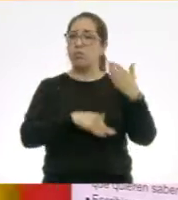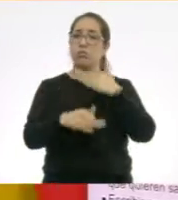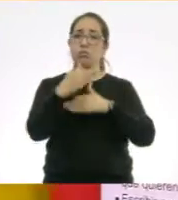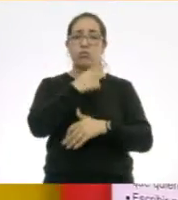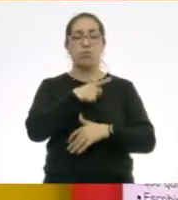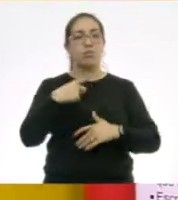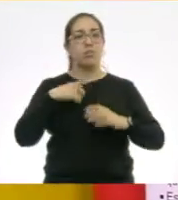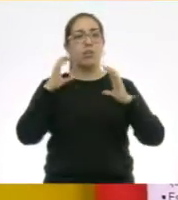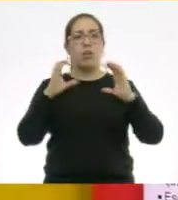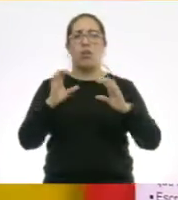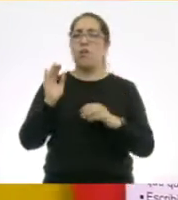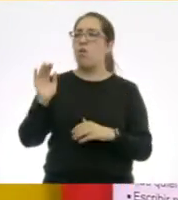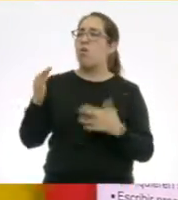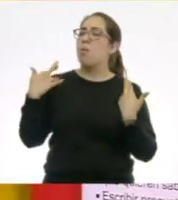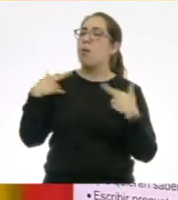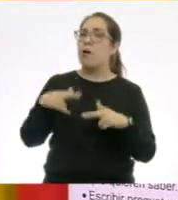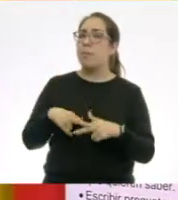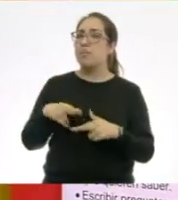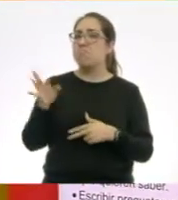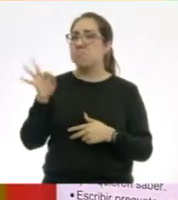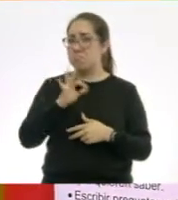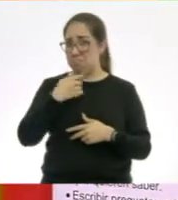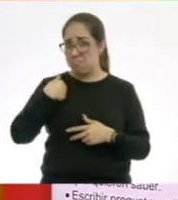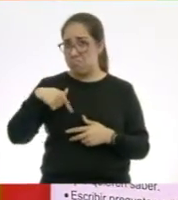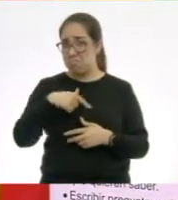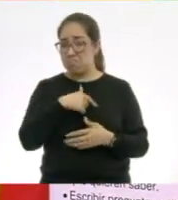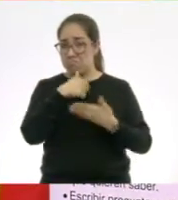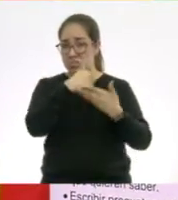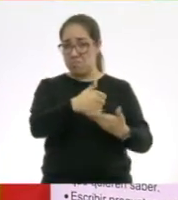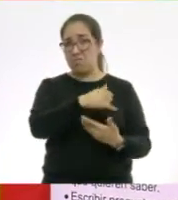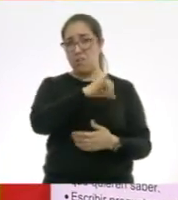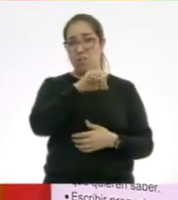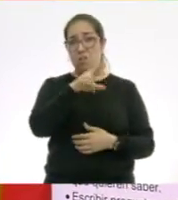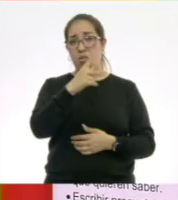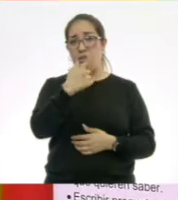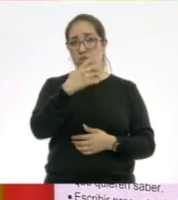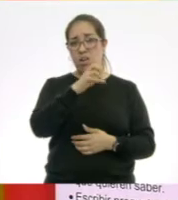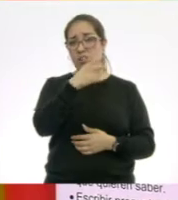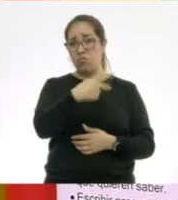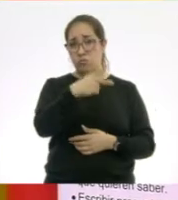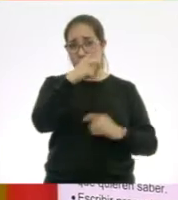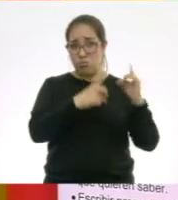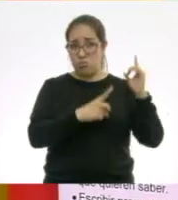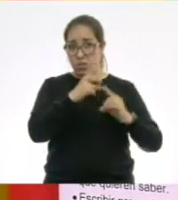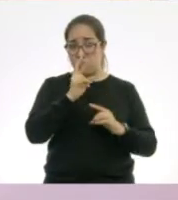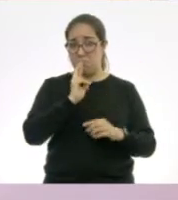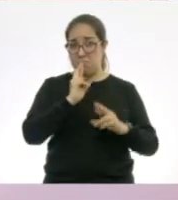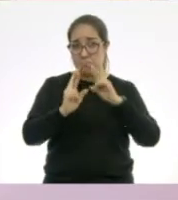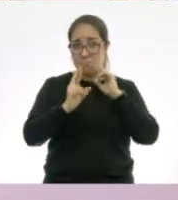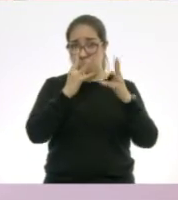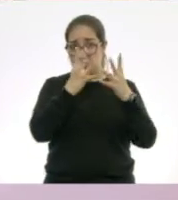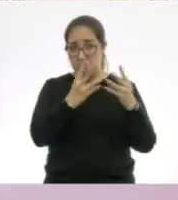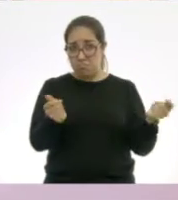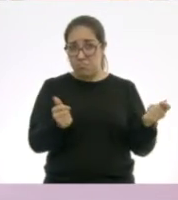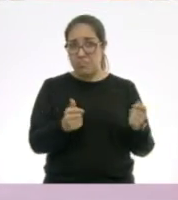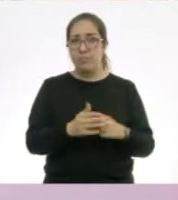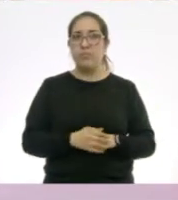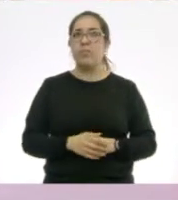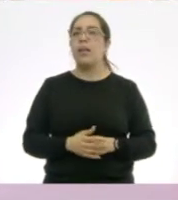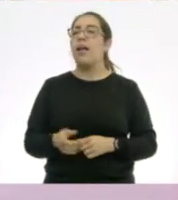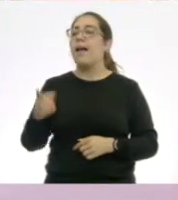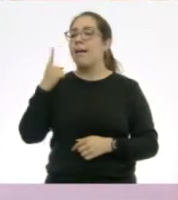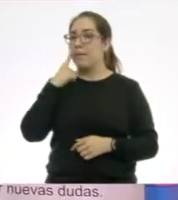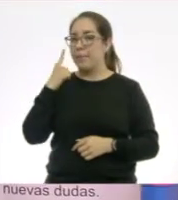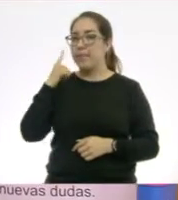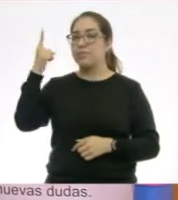Ramiro, ¿y cree que le podríamos ayudar a Jorge a resolver esa duda? ¿Dónde vamos a buscar? Ya encontraste tú esta, ¿no? Que